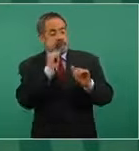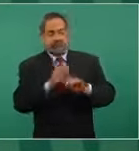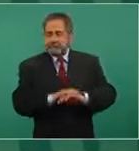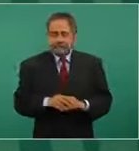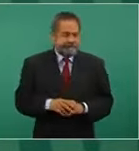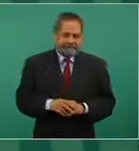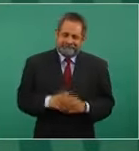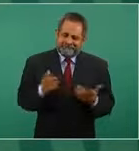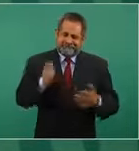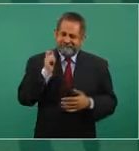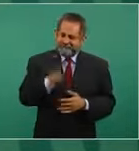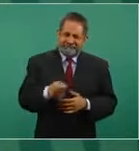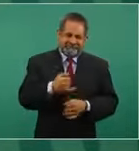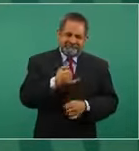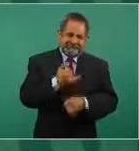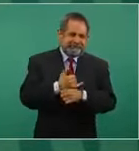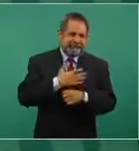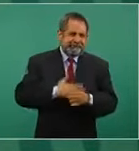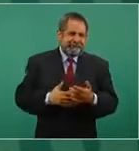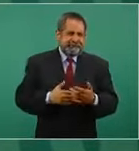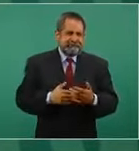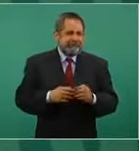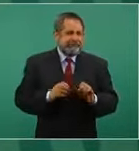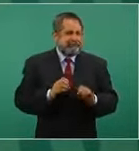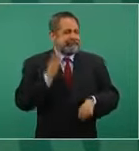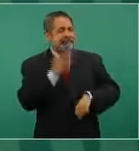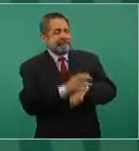impunidad. Ahora no.